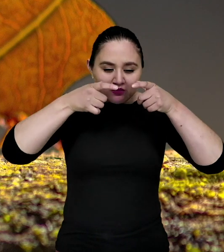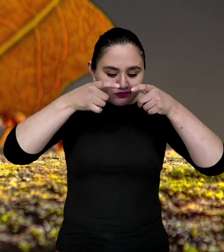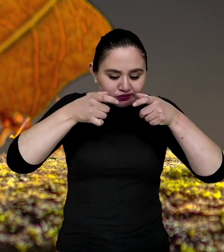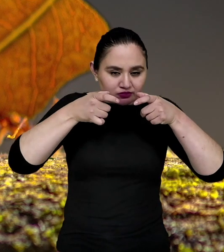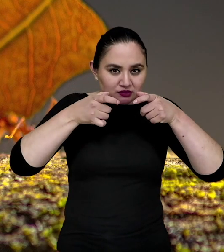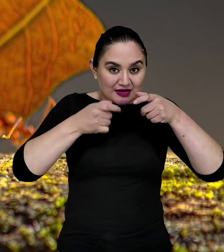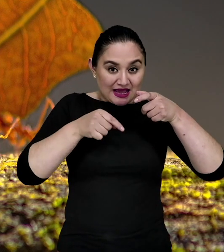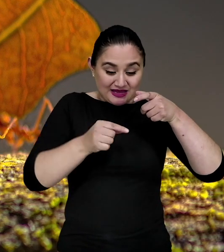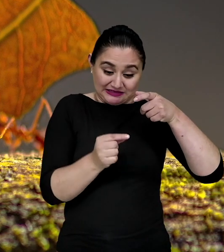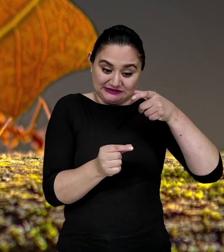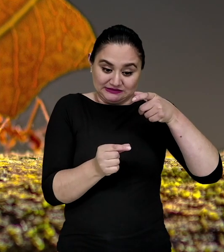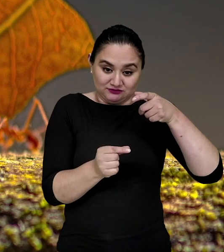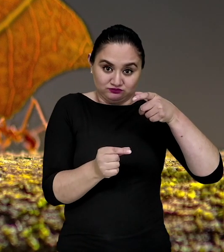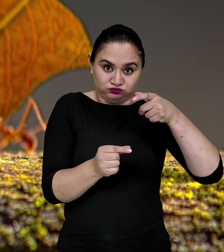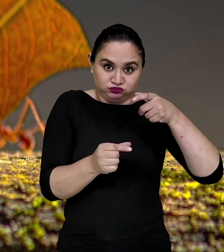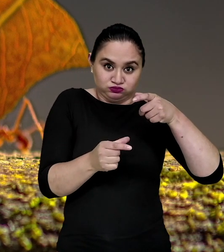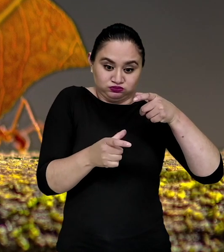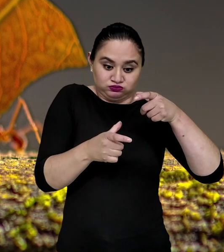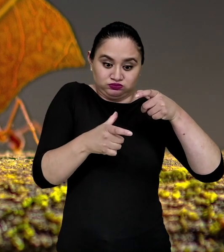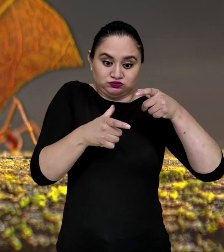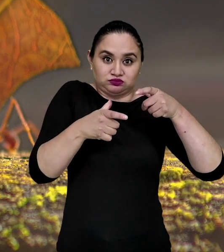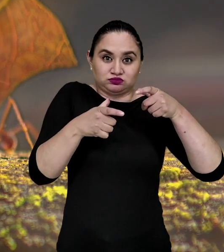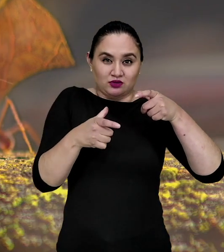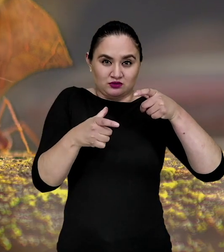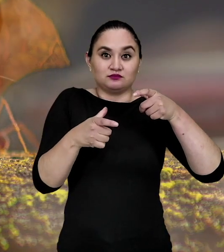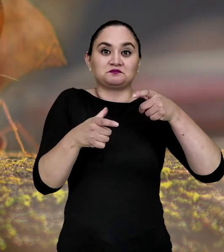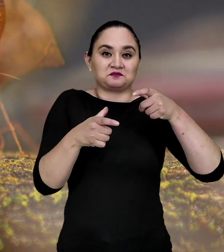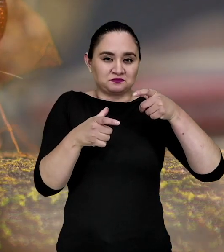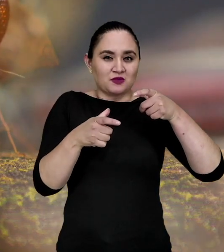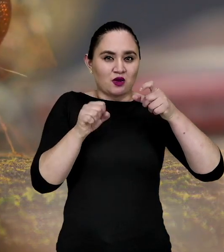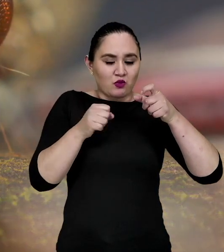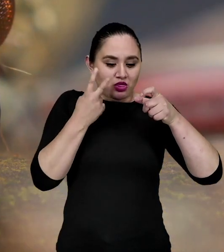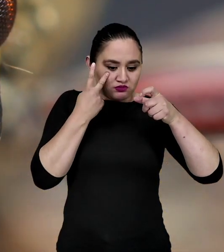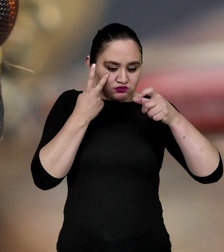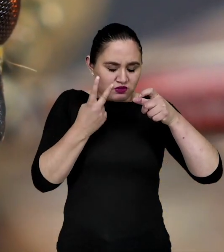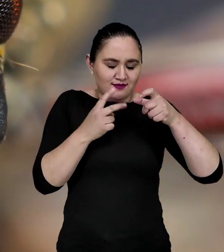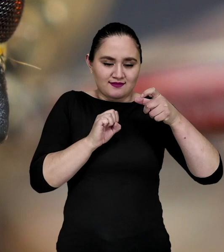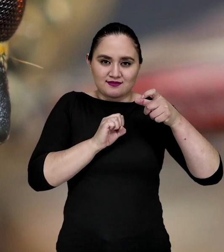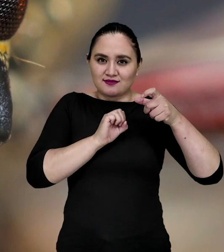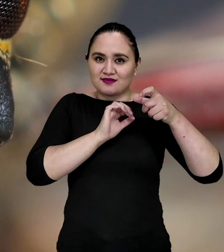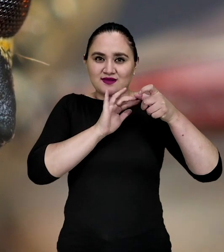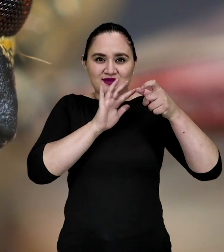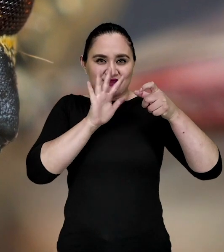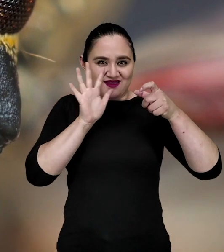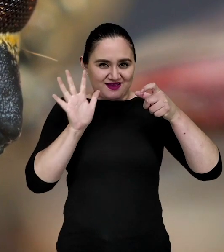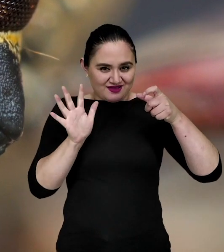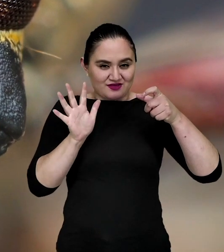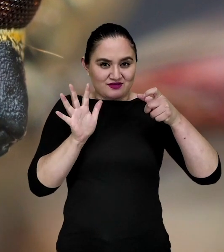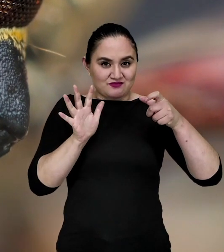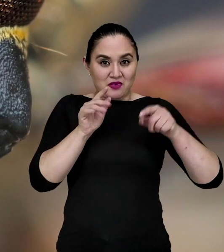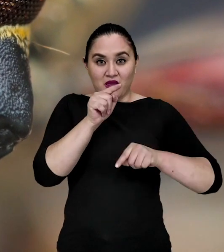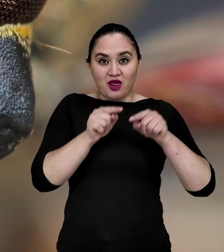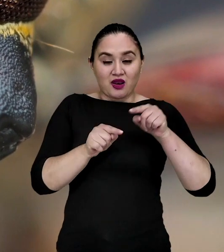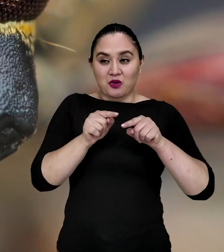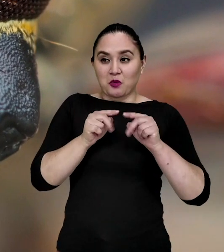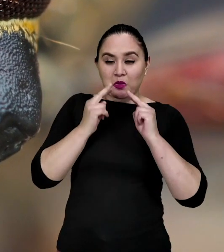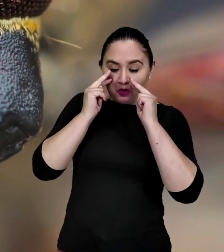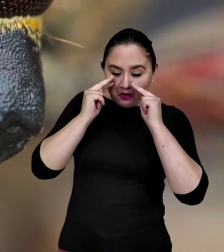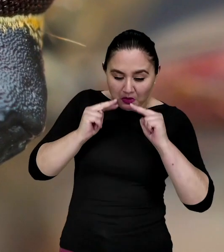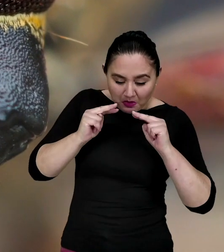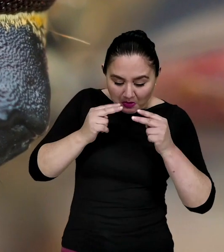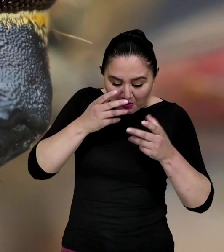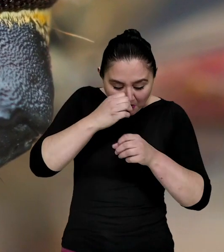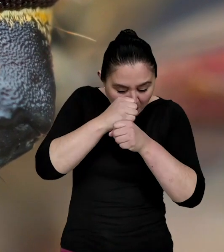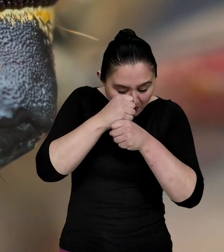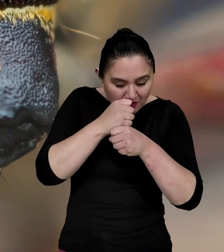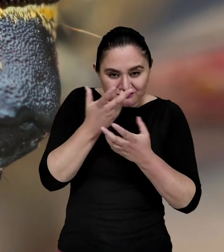macrofotografía, que es la fotografía de cosas muy pequeñas, que muchos de nosotros somos